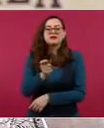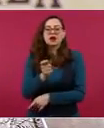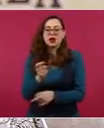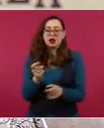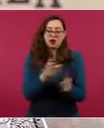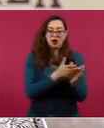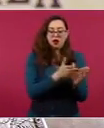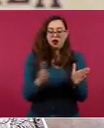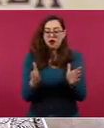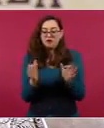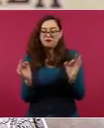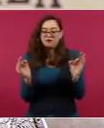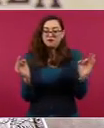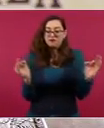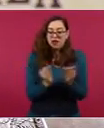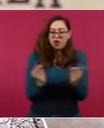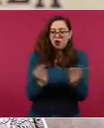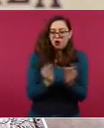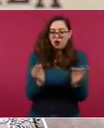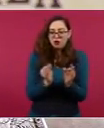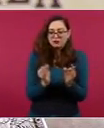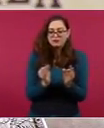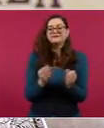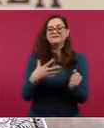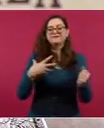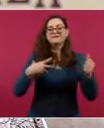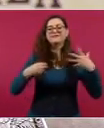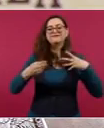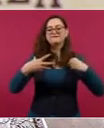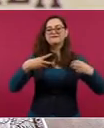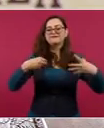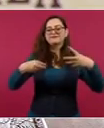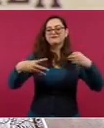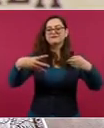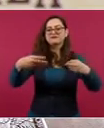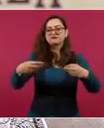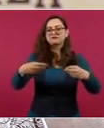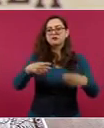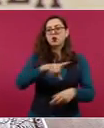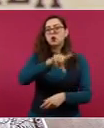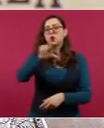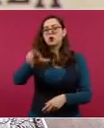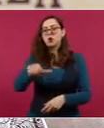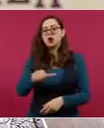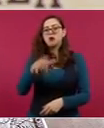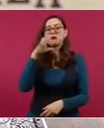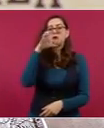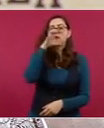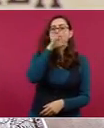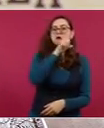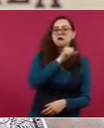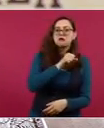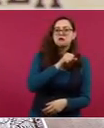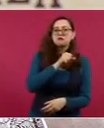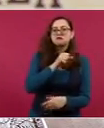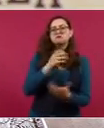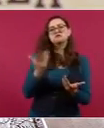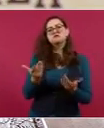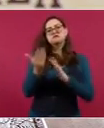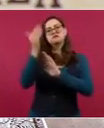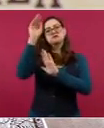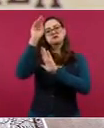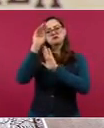como lo son la mayoría de los virus respiratorios y ya no ocurran periodos de transmisión entre